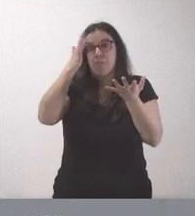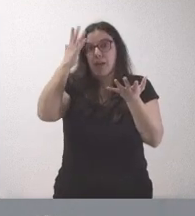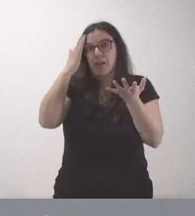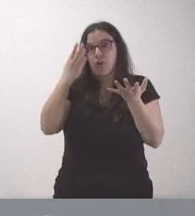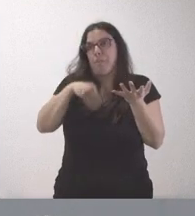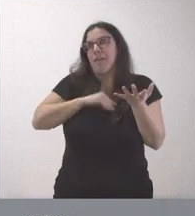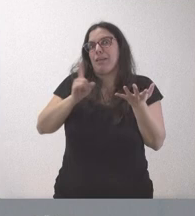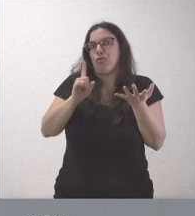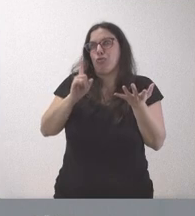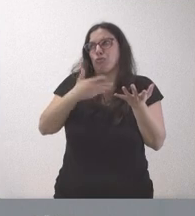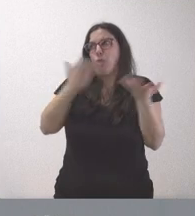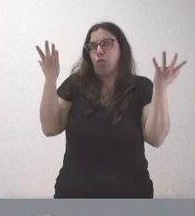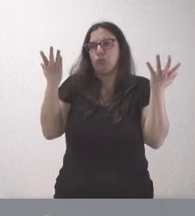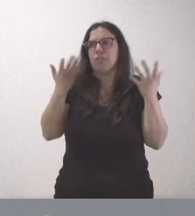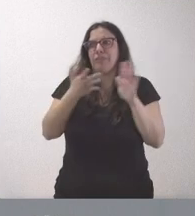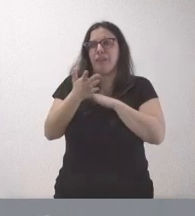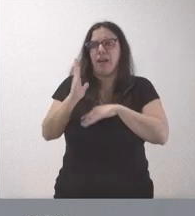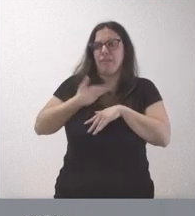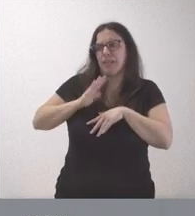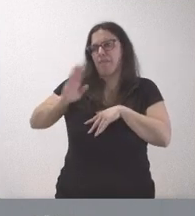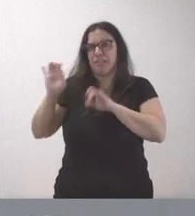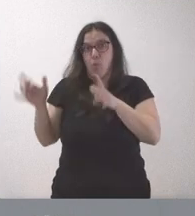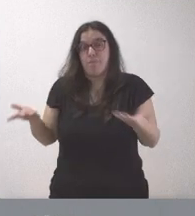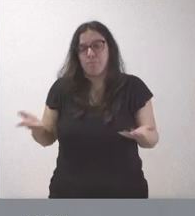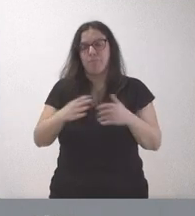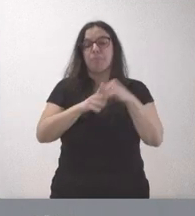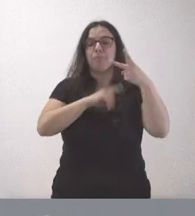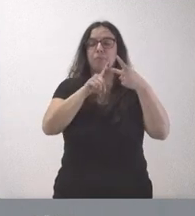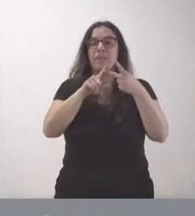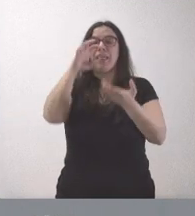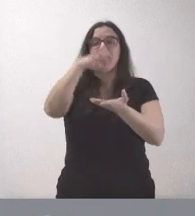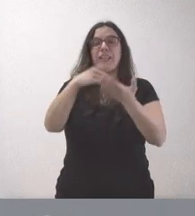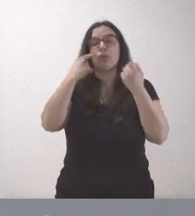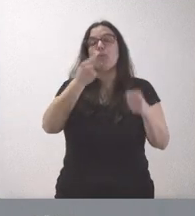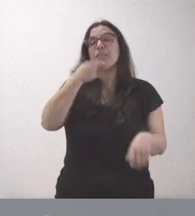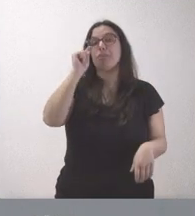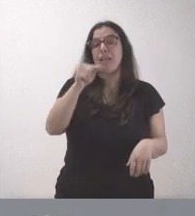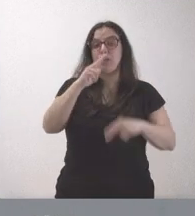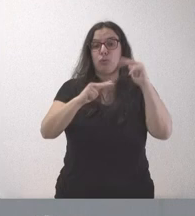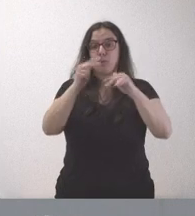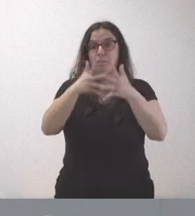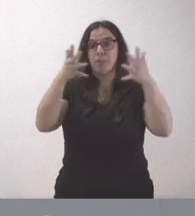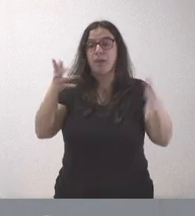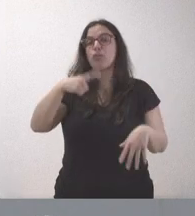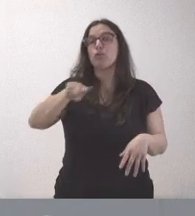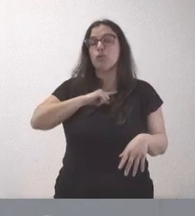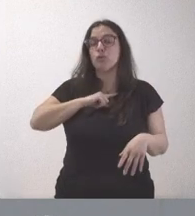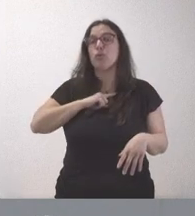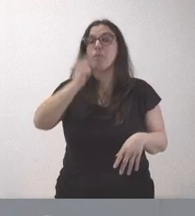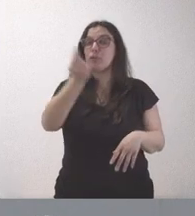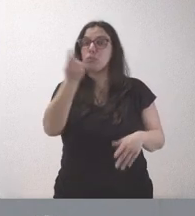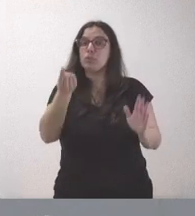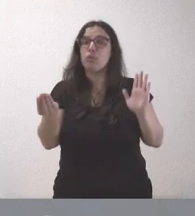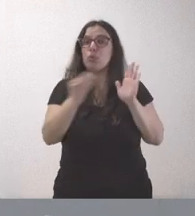nivel del planeta. En segundo lugar, la ampliación del Centro de Salud del Espinar. Nosotros lo que hemos incluido en el